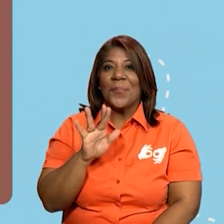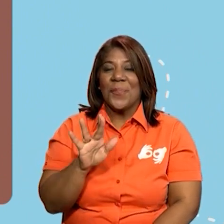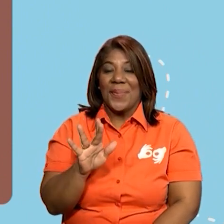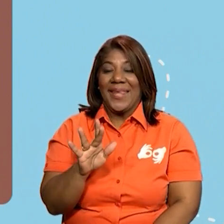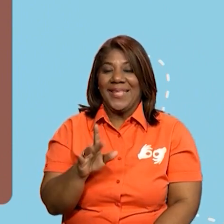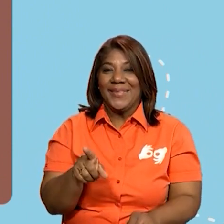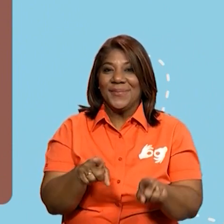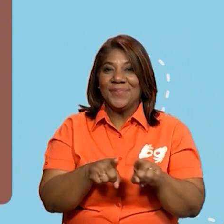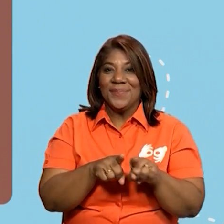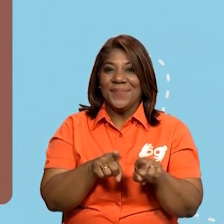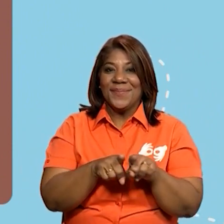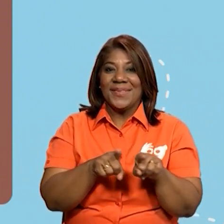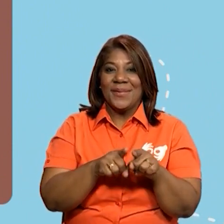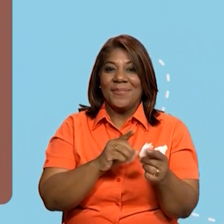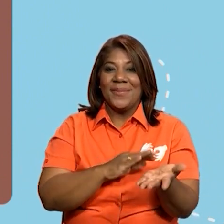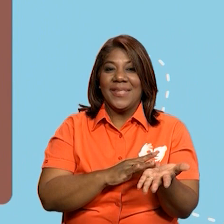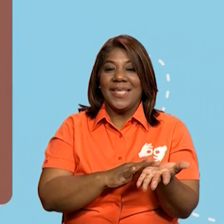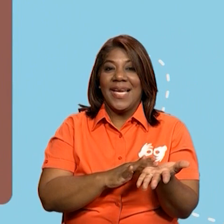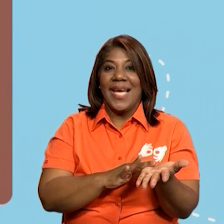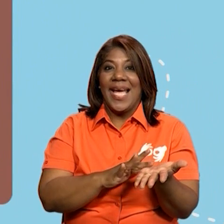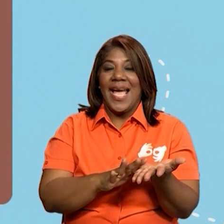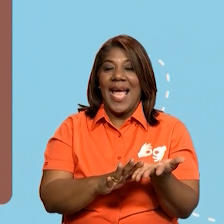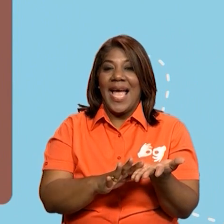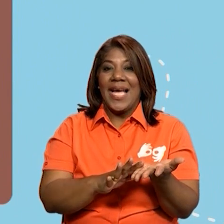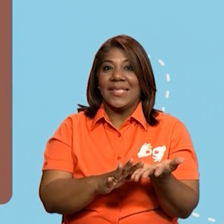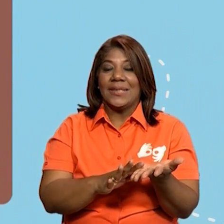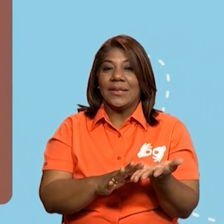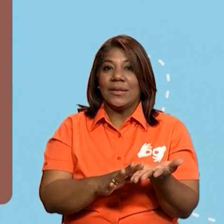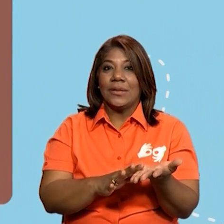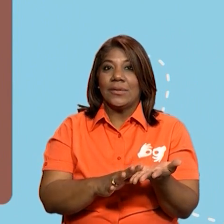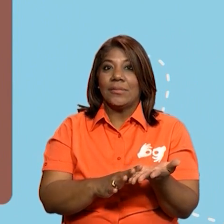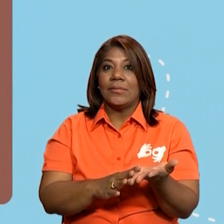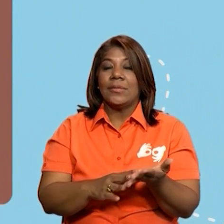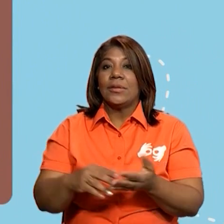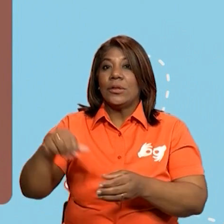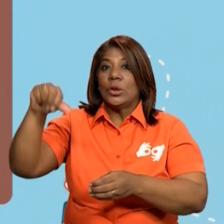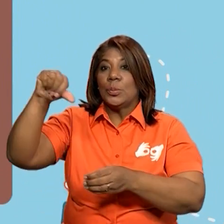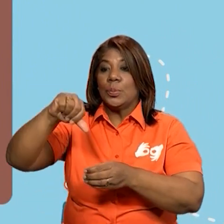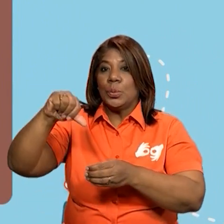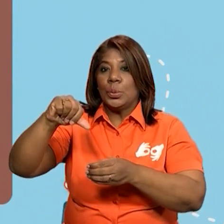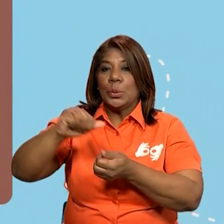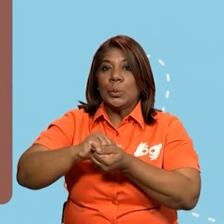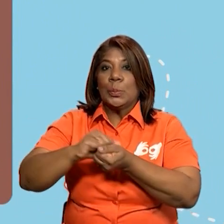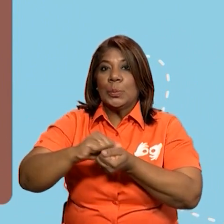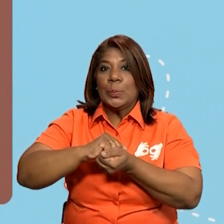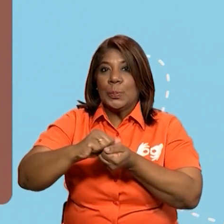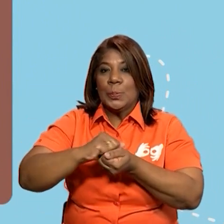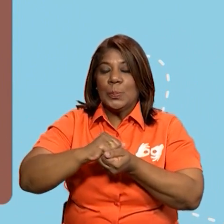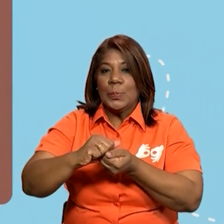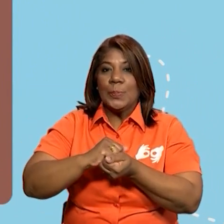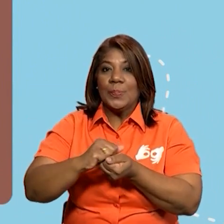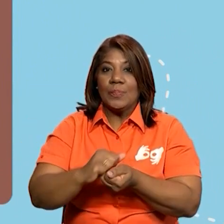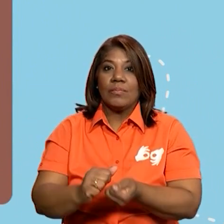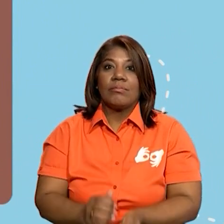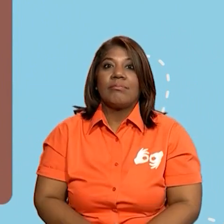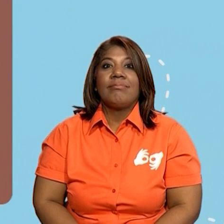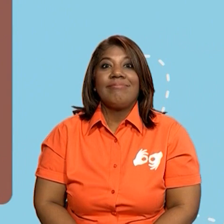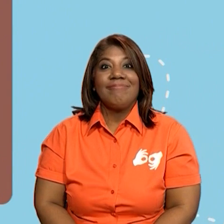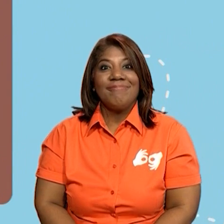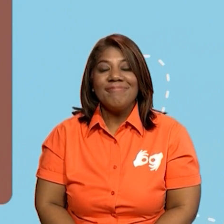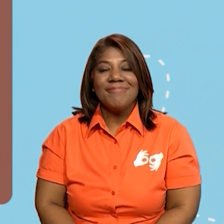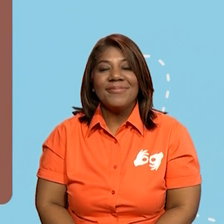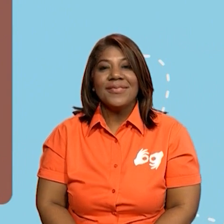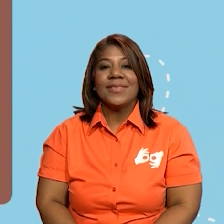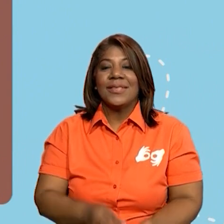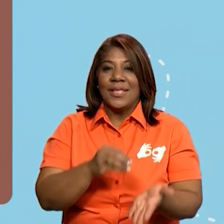y detergente. Tal vez las tienditas que hay en sus comunidades no siempre tengan